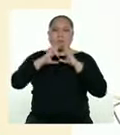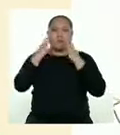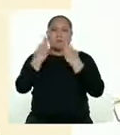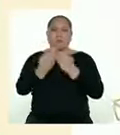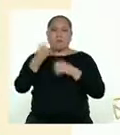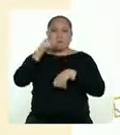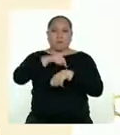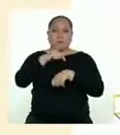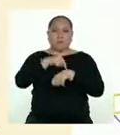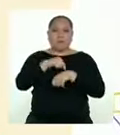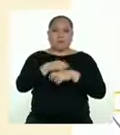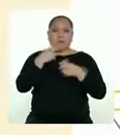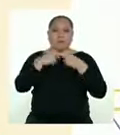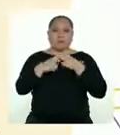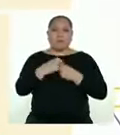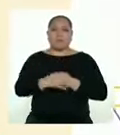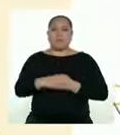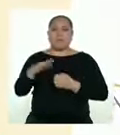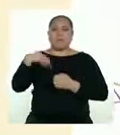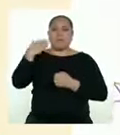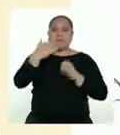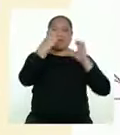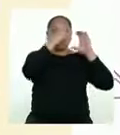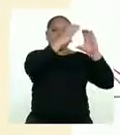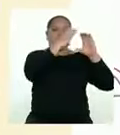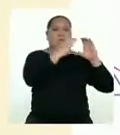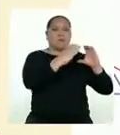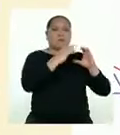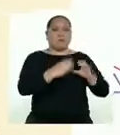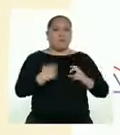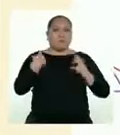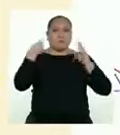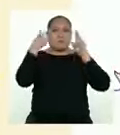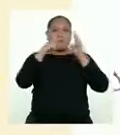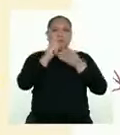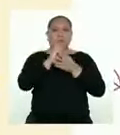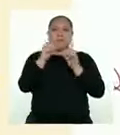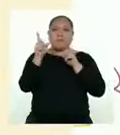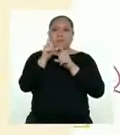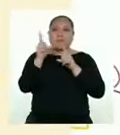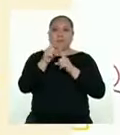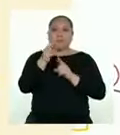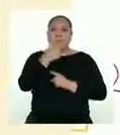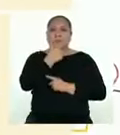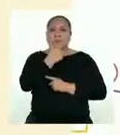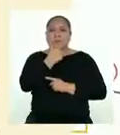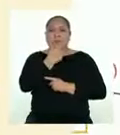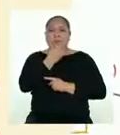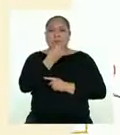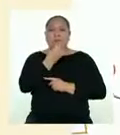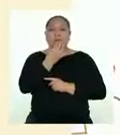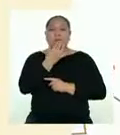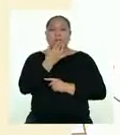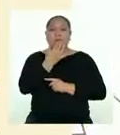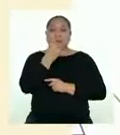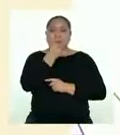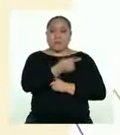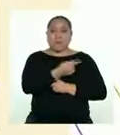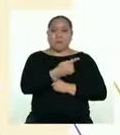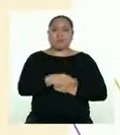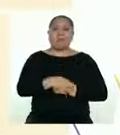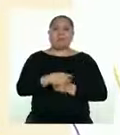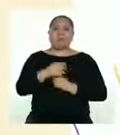contexto. Además, en las siguientes páginas observo que el tipo de letra, los colores, las imágenes que acompañan,